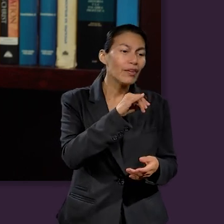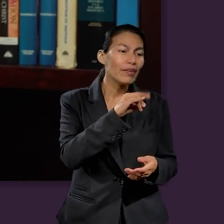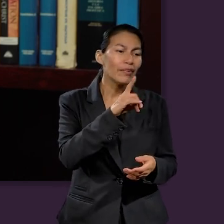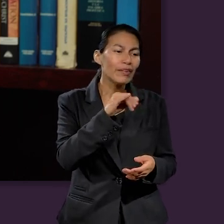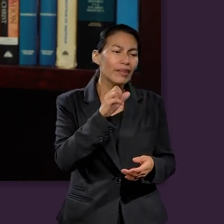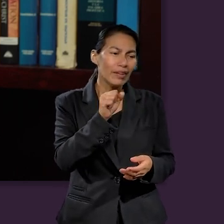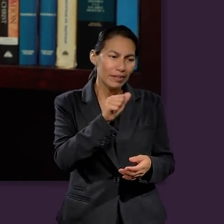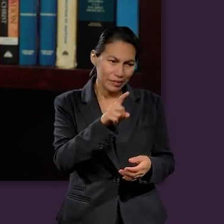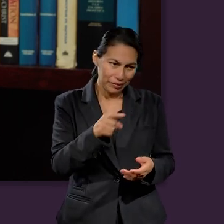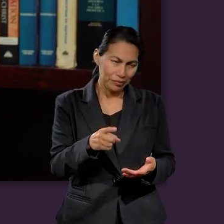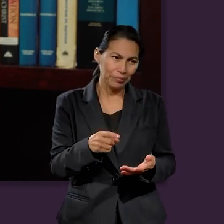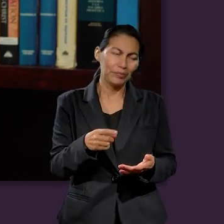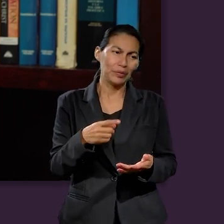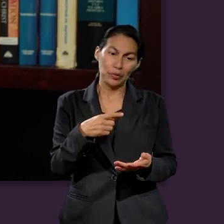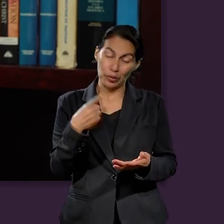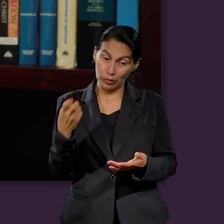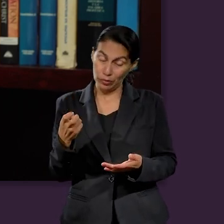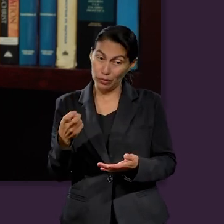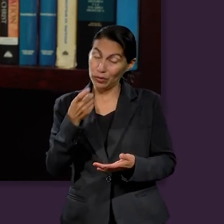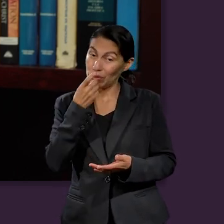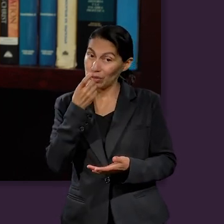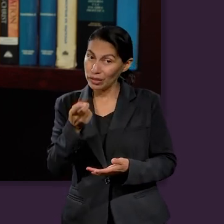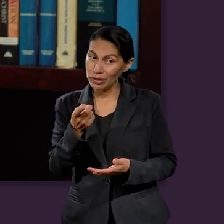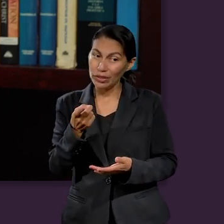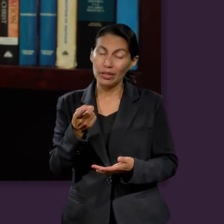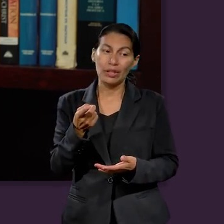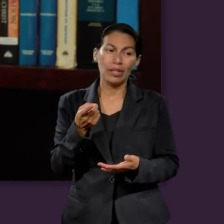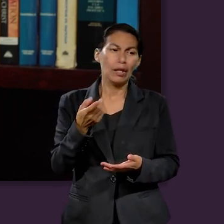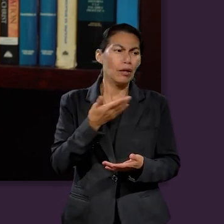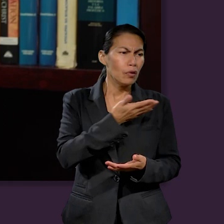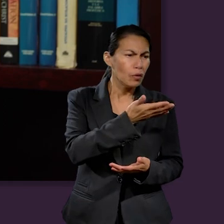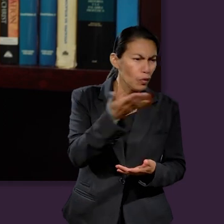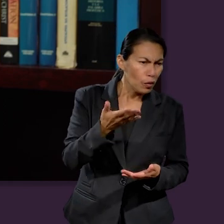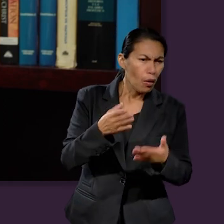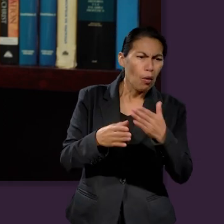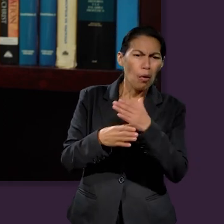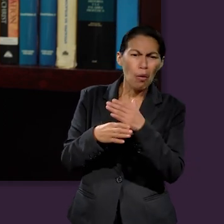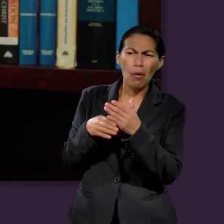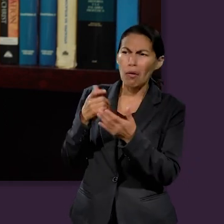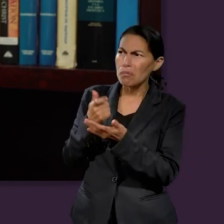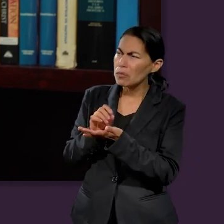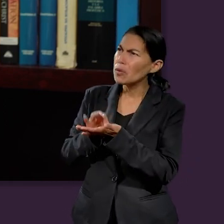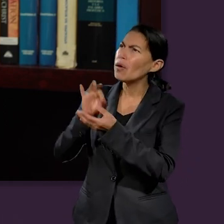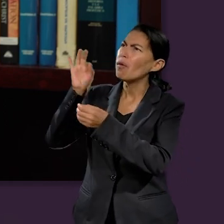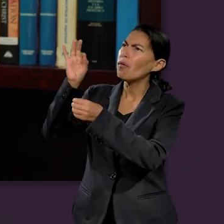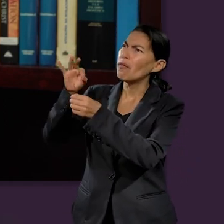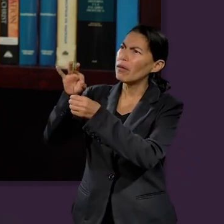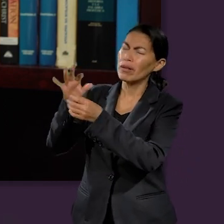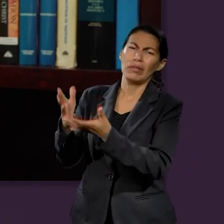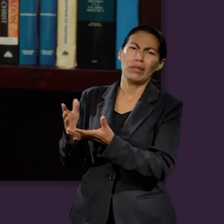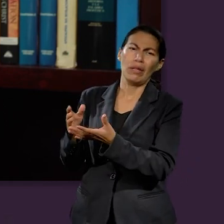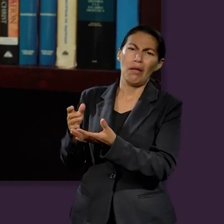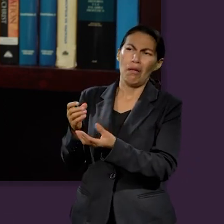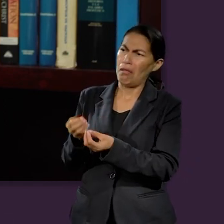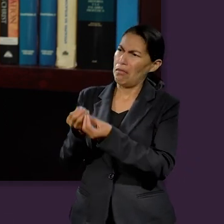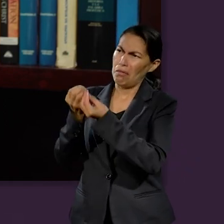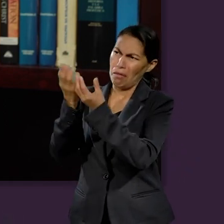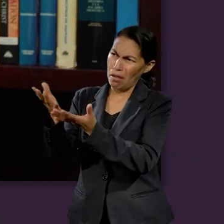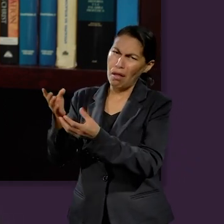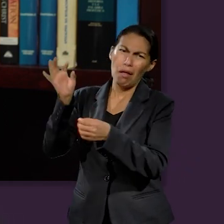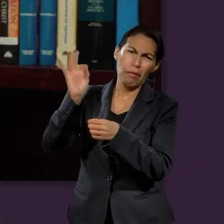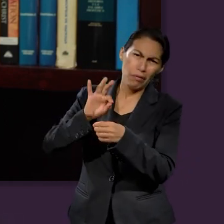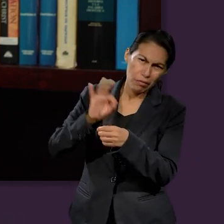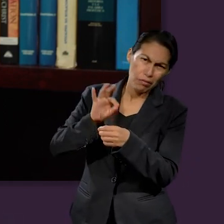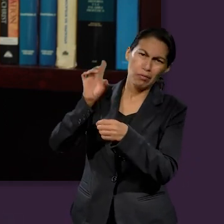Por eso, Pastor Díaz, la invitación es y el desafío que nos presenta Deuteronomio 15 es siempre presentarnos